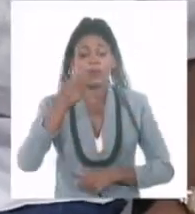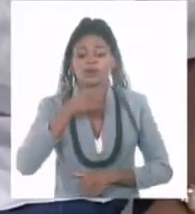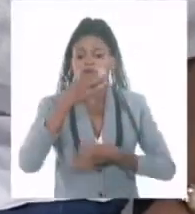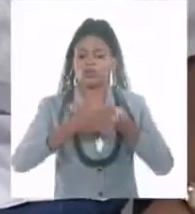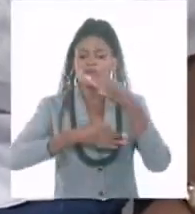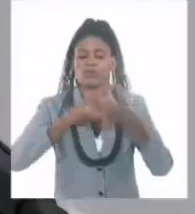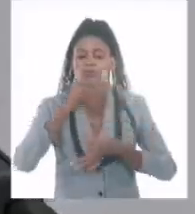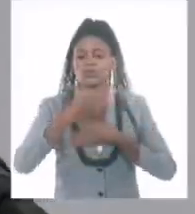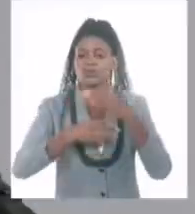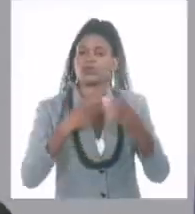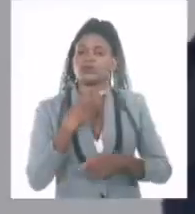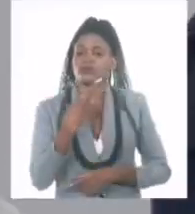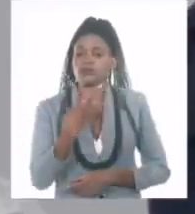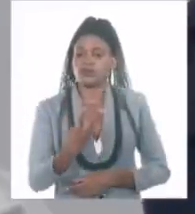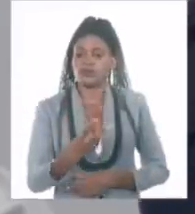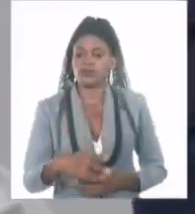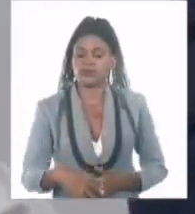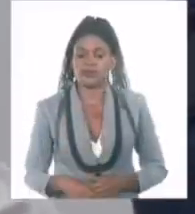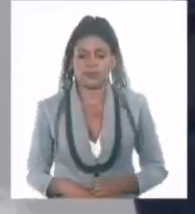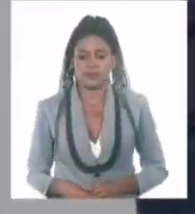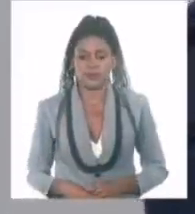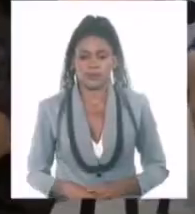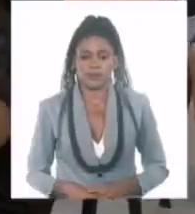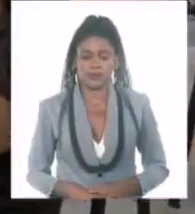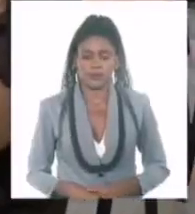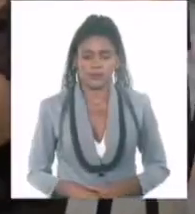escénico. Jenny Fleites, Canal Cubano de Noticias.